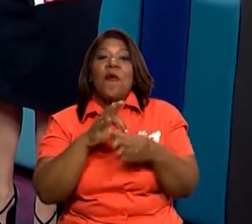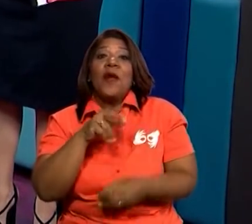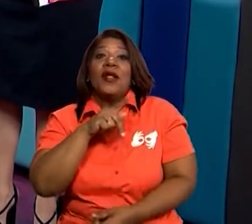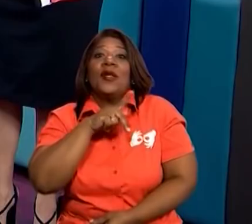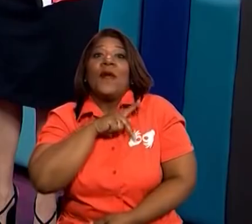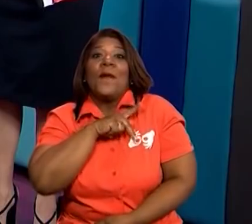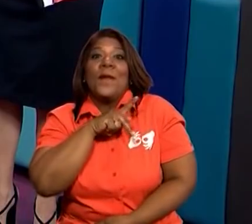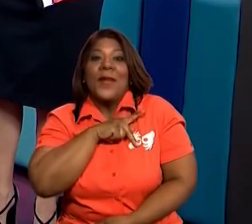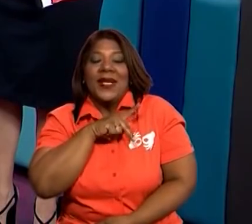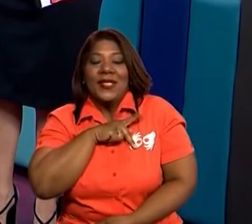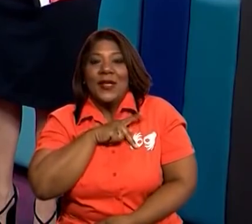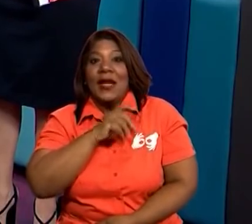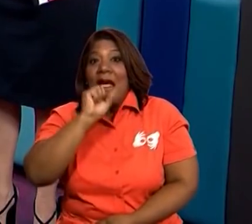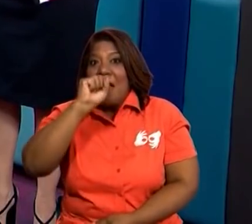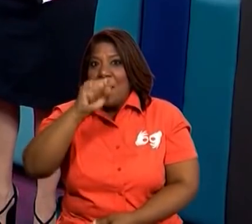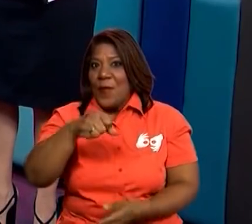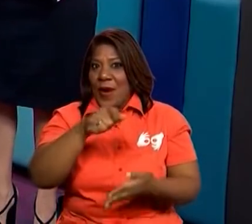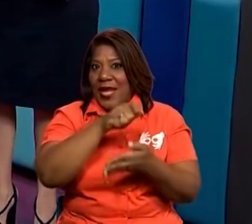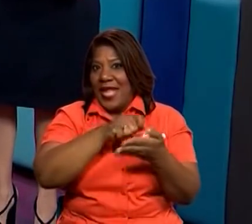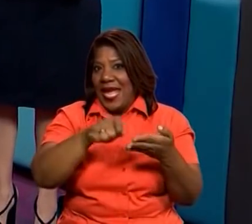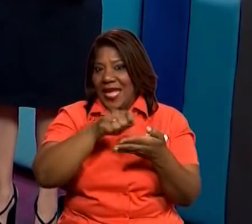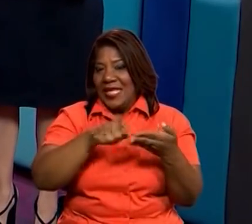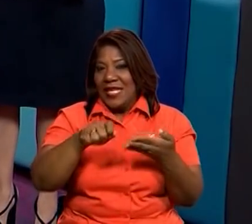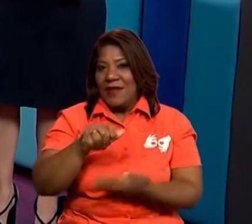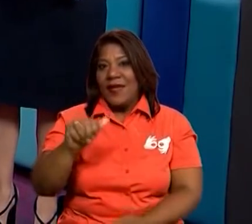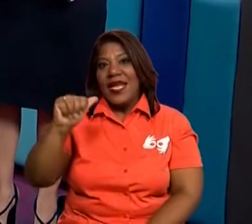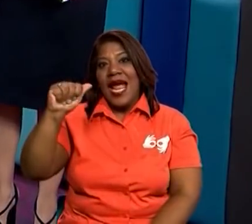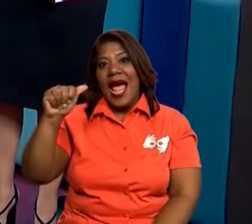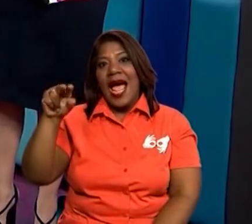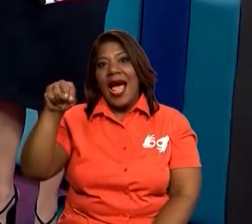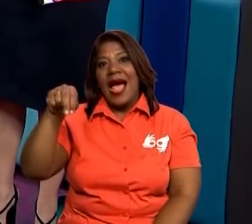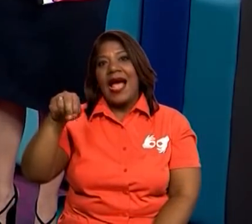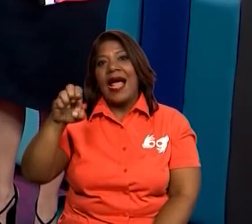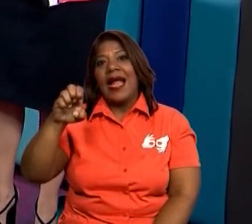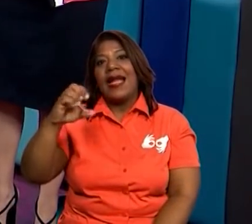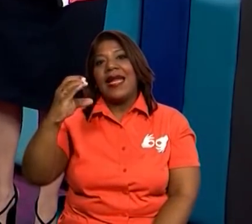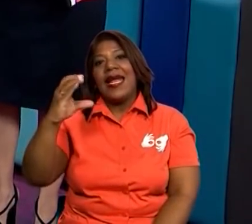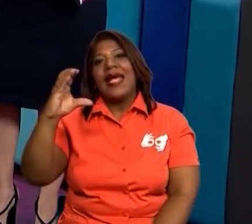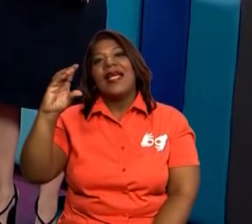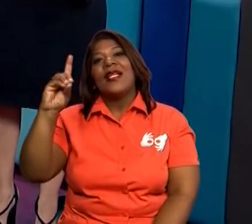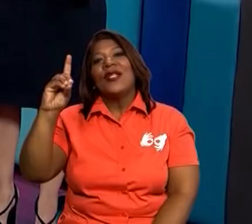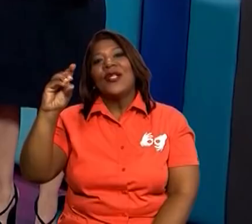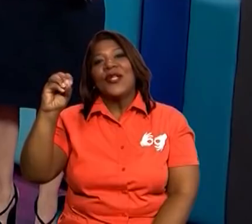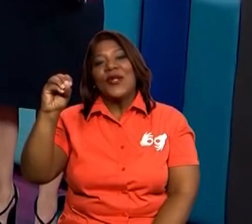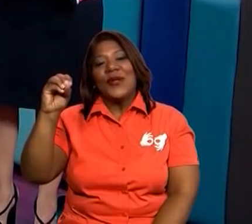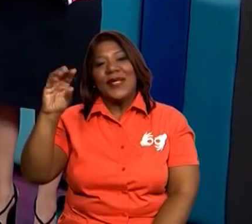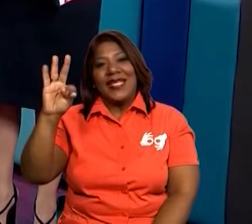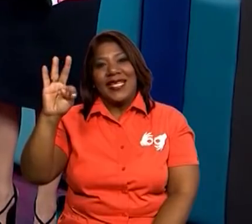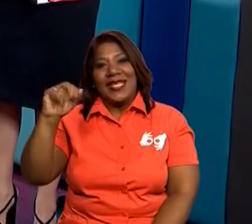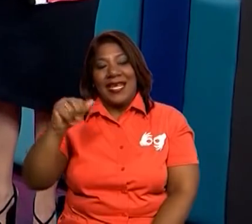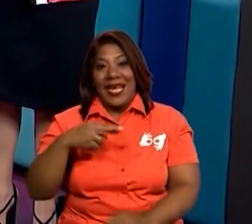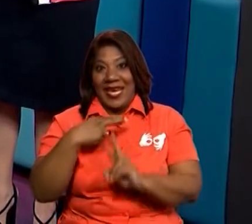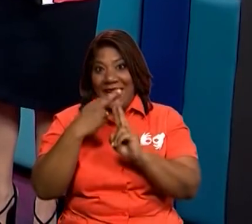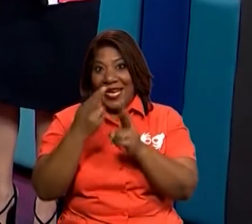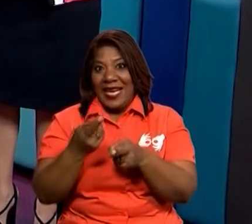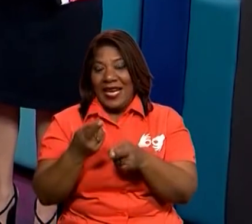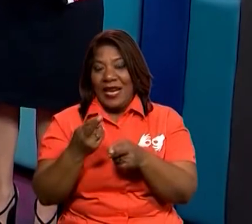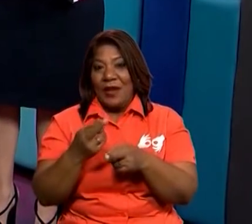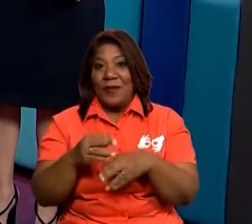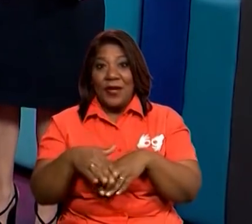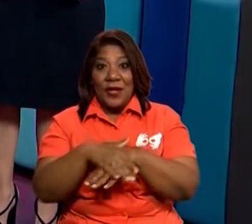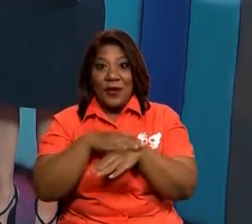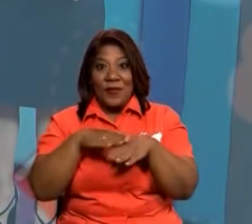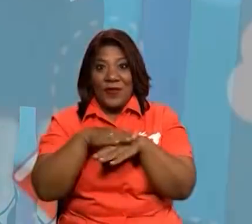pueden escribir sus anécdotas. Así es. Y pueden contestar cada una de las preguntas. Por favor,